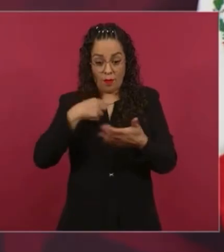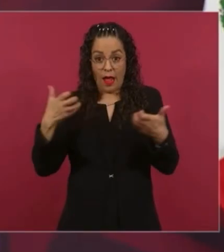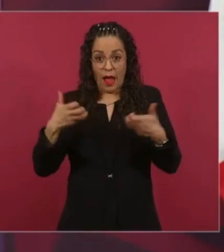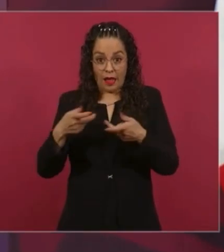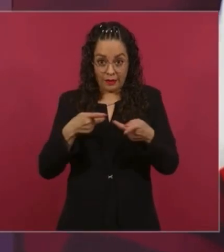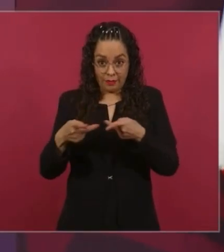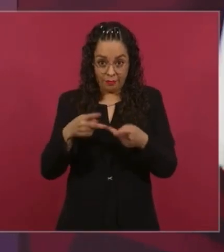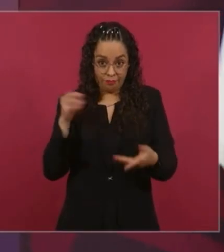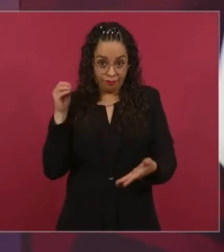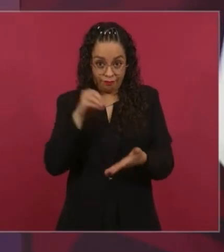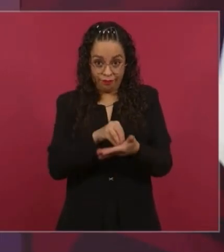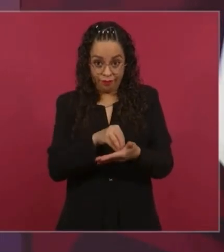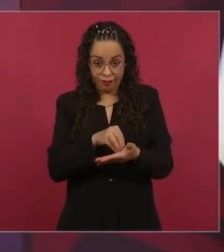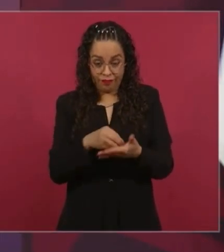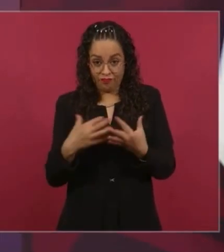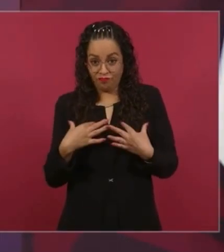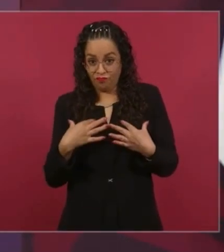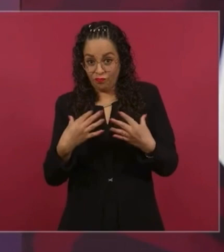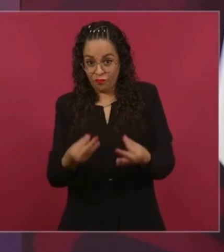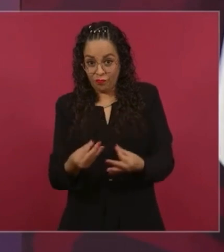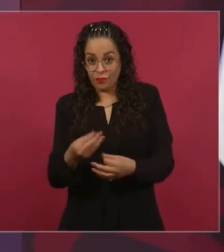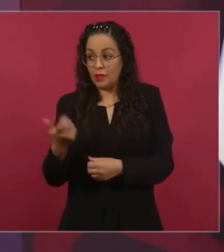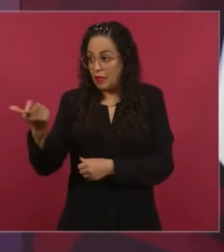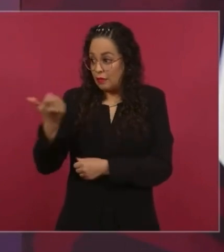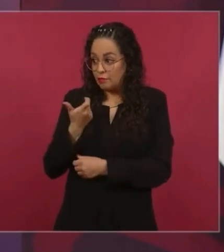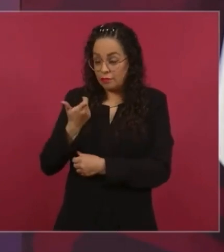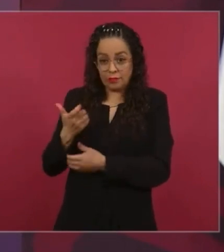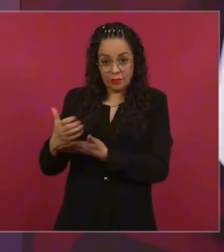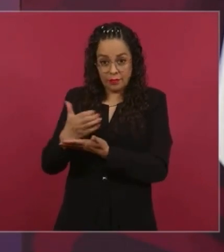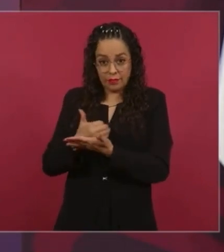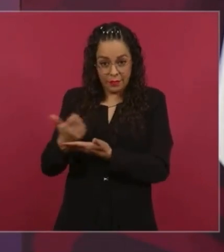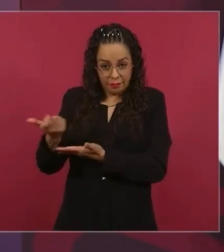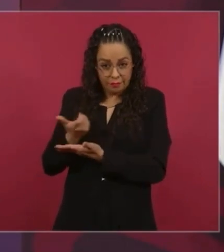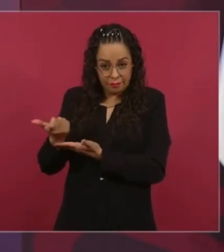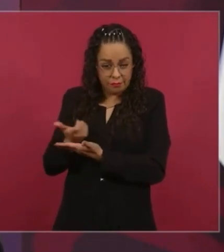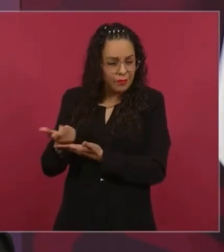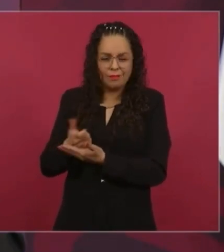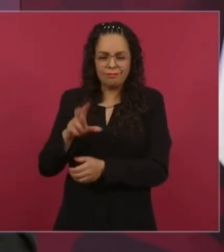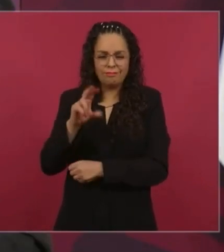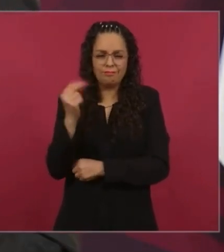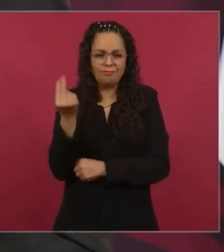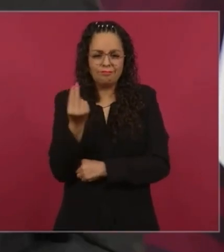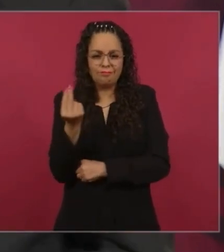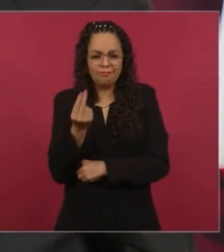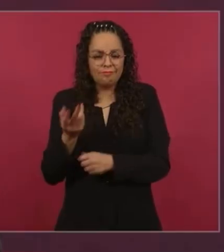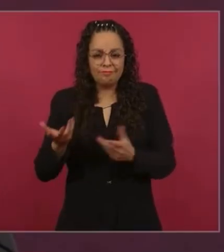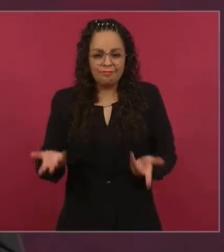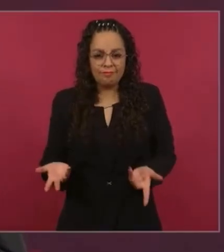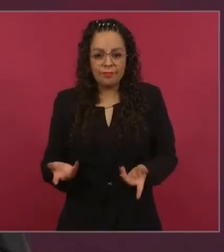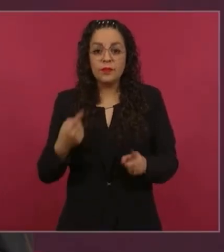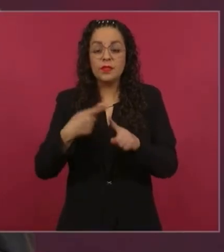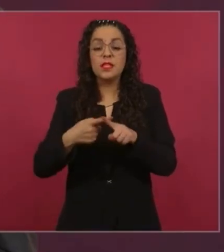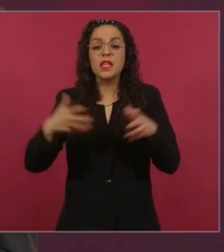Porque se habla del desarrollo